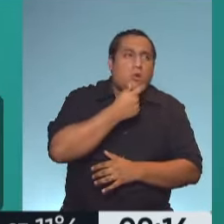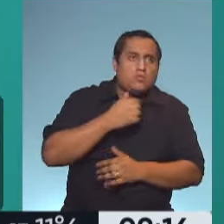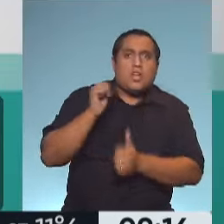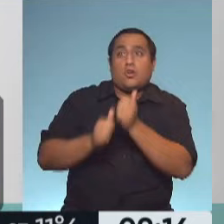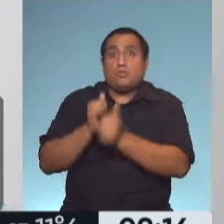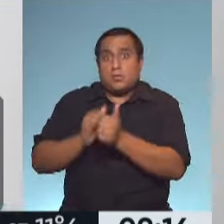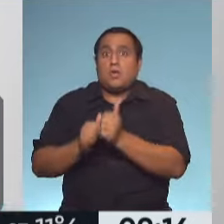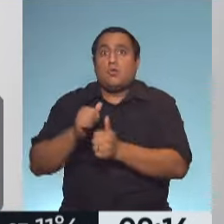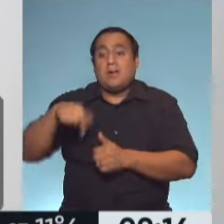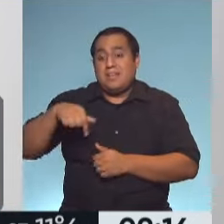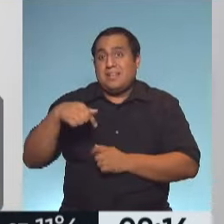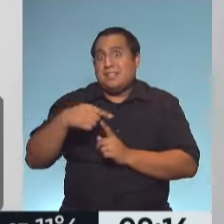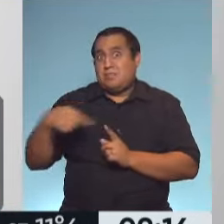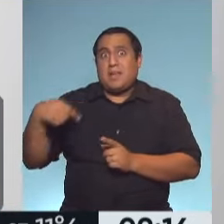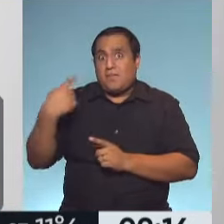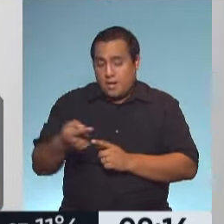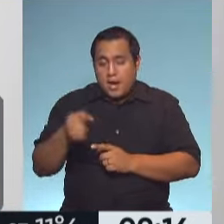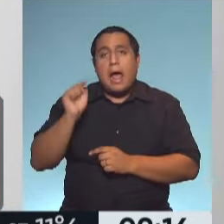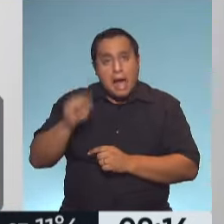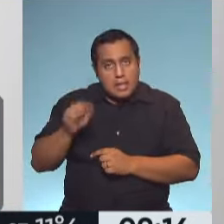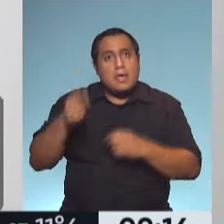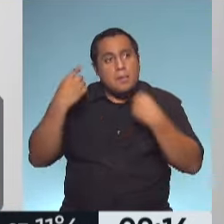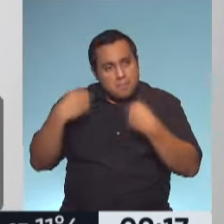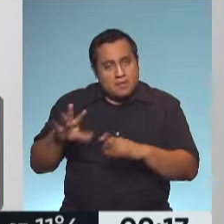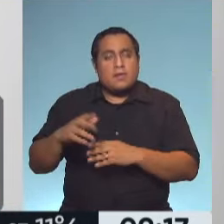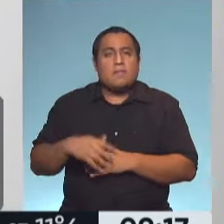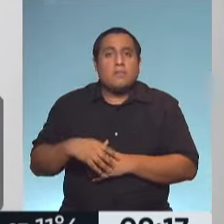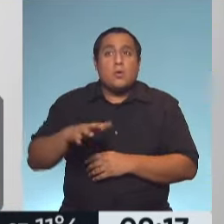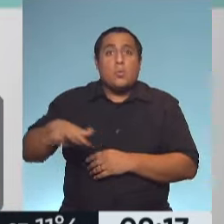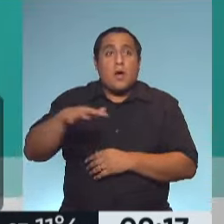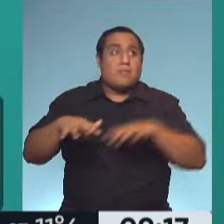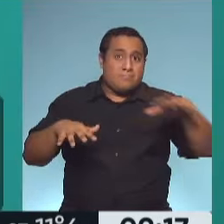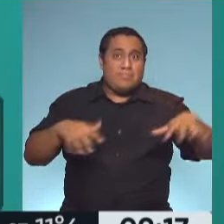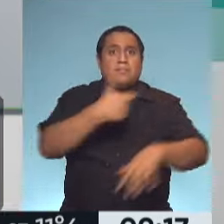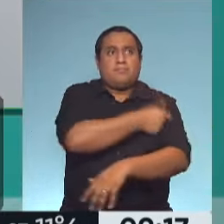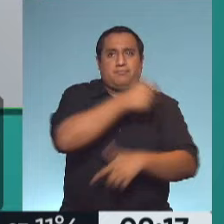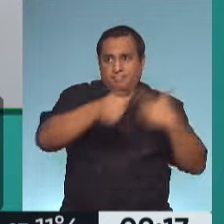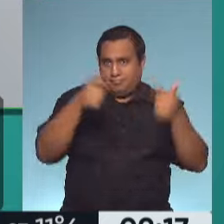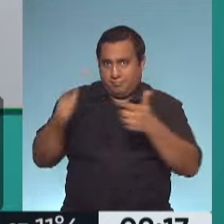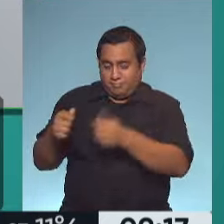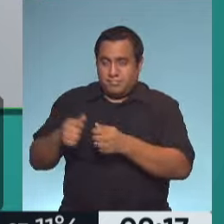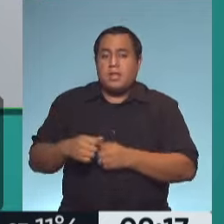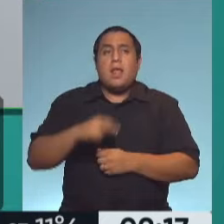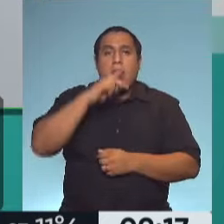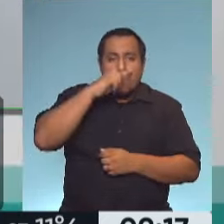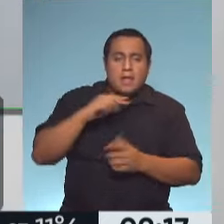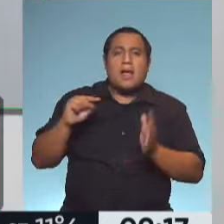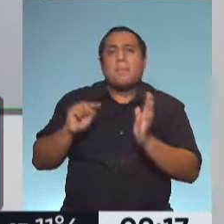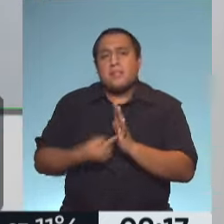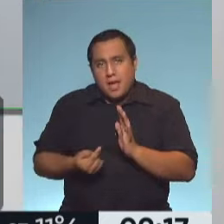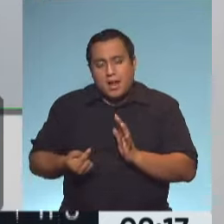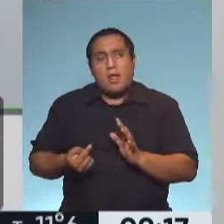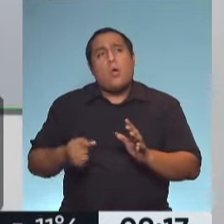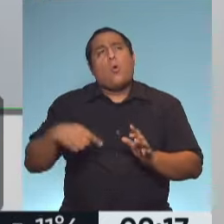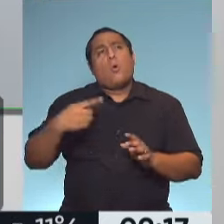Rosario, que esta semana, la semana que viene, perdón, vamos a empezar a vacunar en esos dos lugares del interior del país. La Plata, Capital Federal y